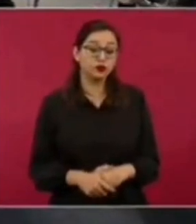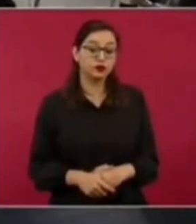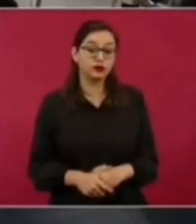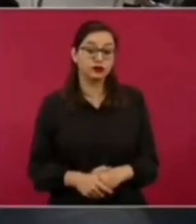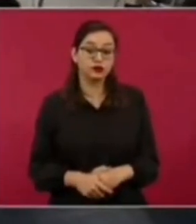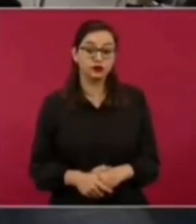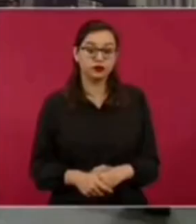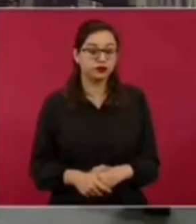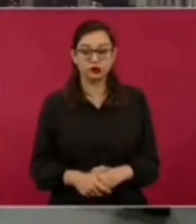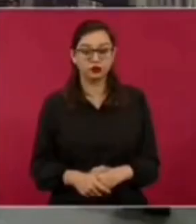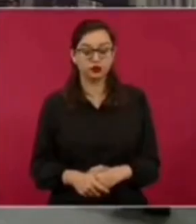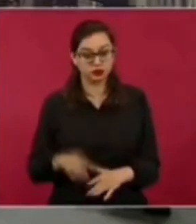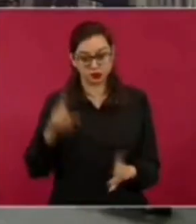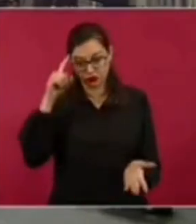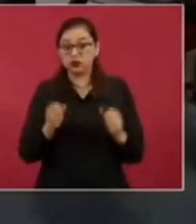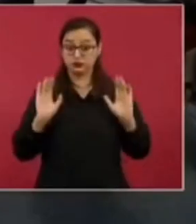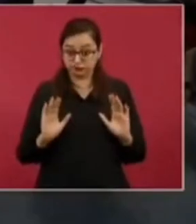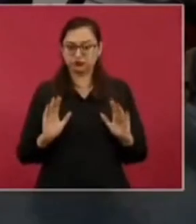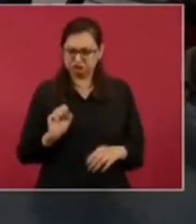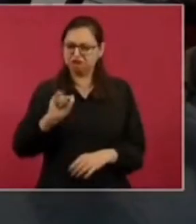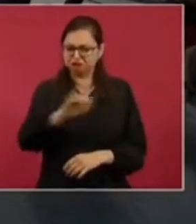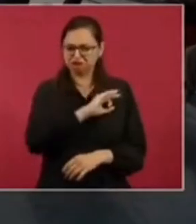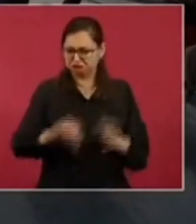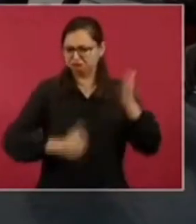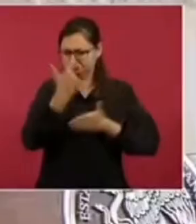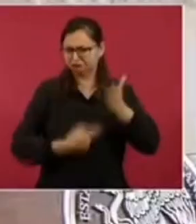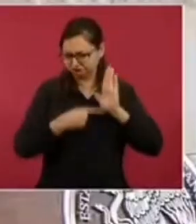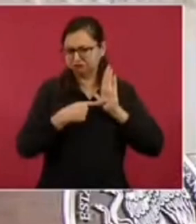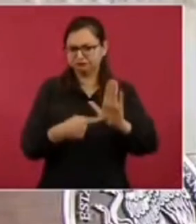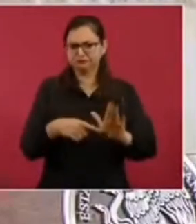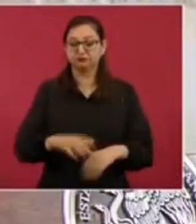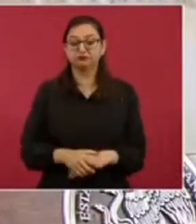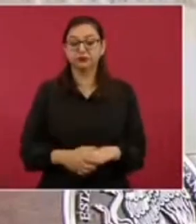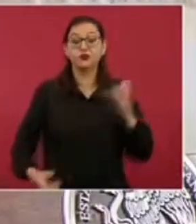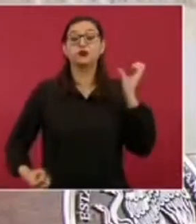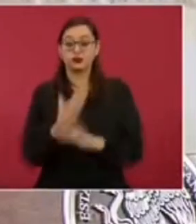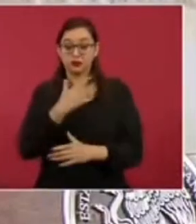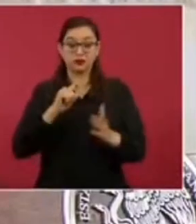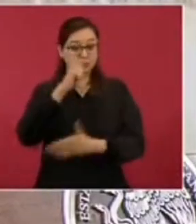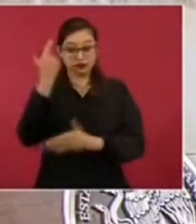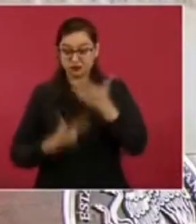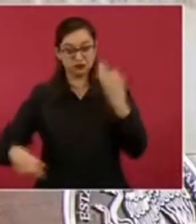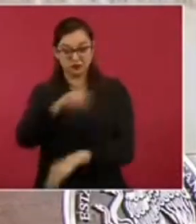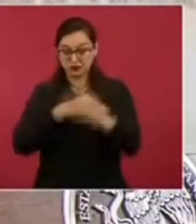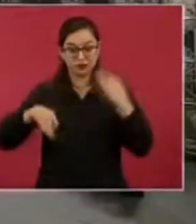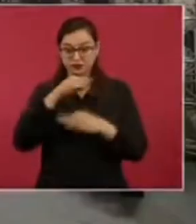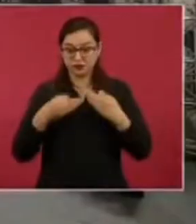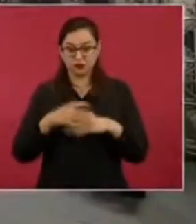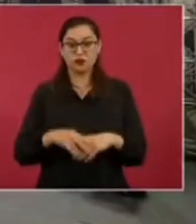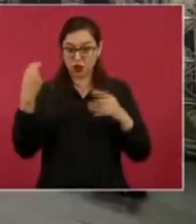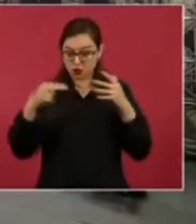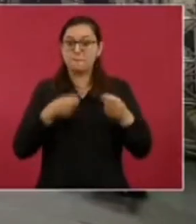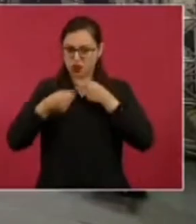cualquier otro país. Pero sí vamos a dar a conocer la lista. Y lista nueva, de periodistas y todo. ¿De acuerdo?